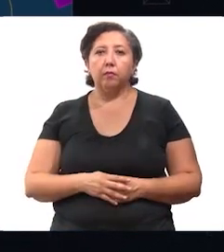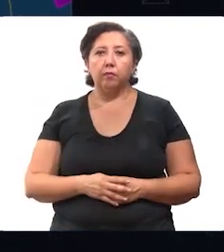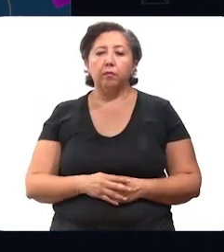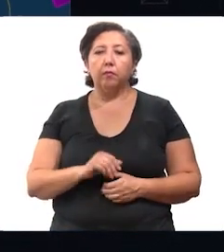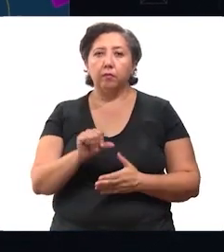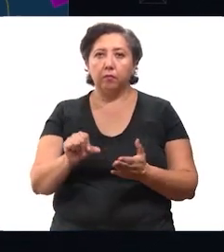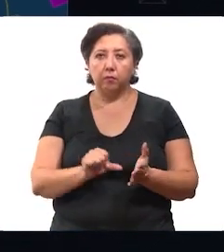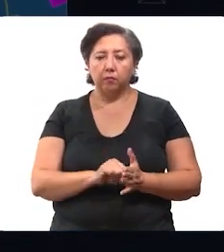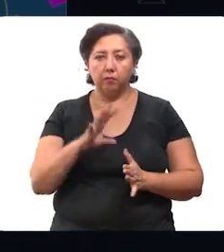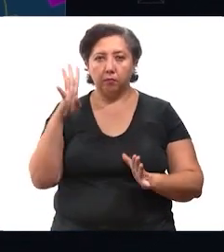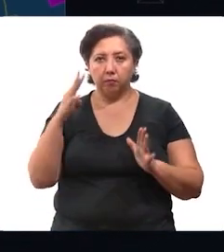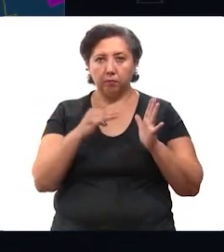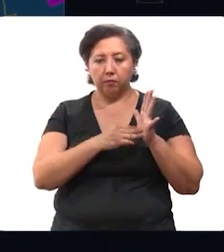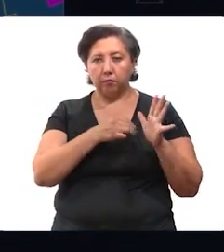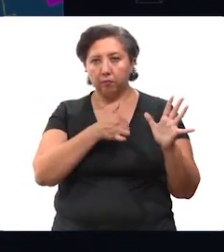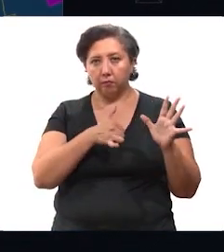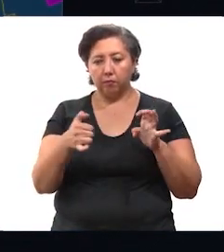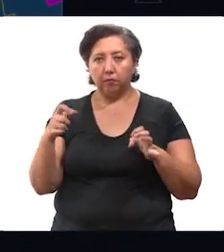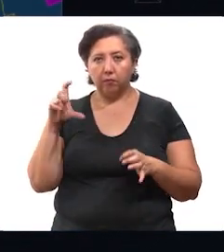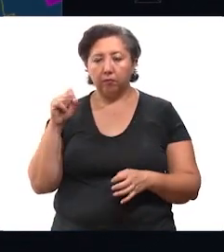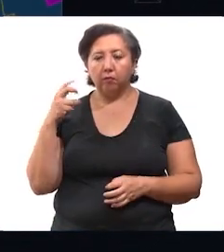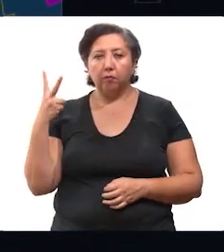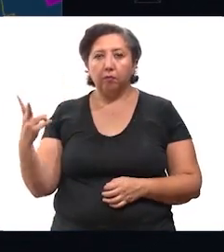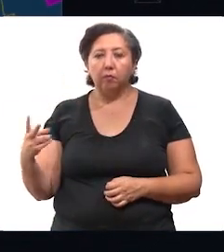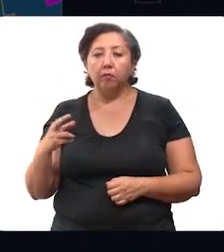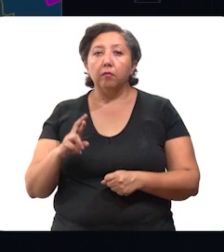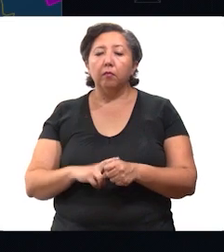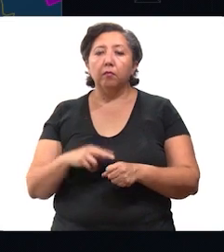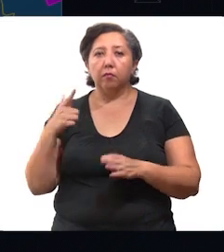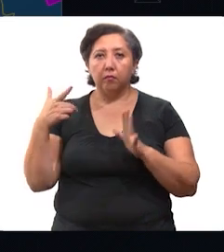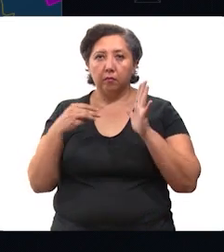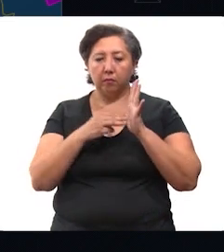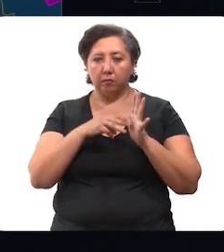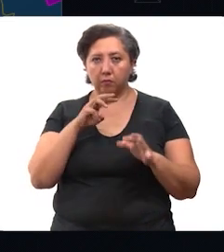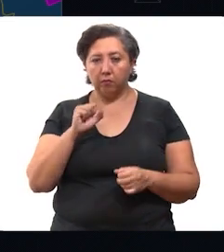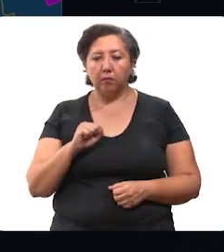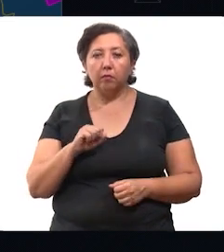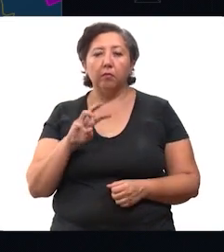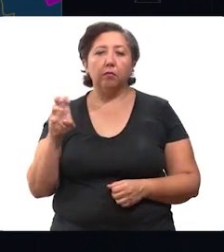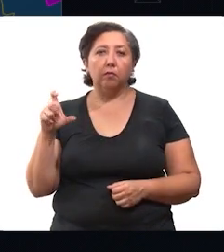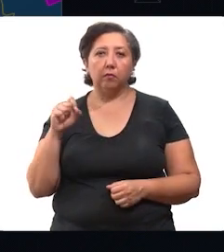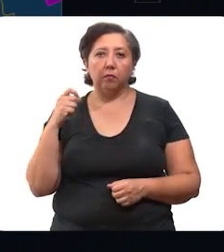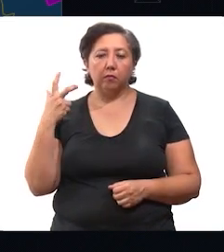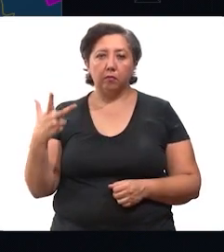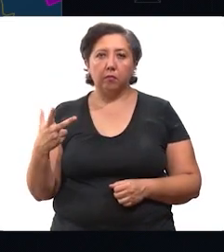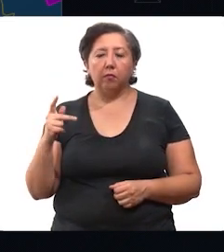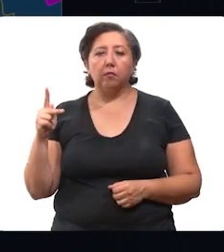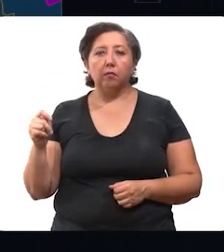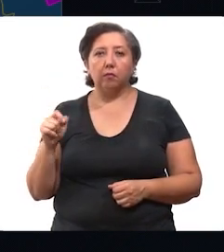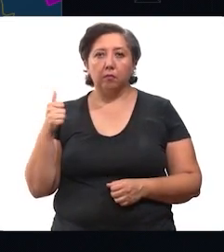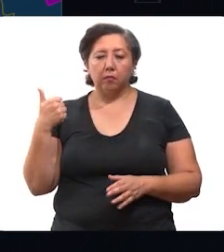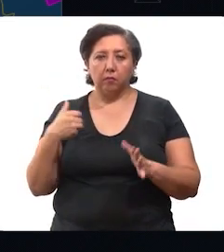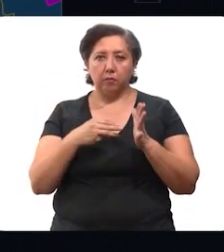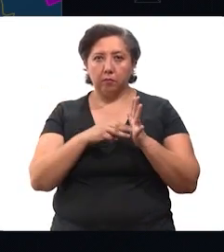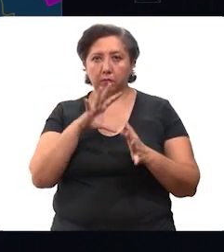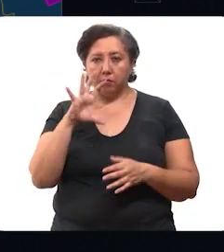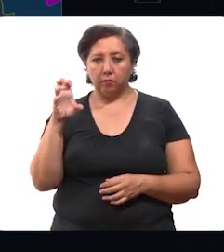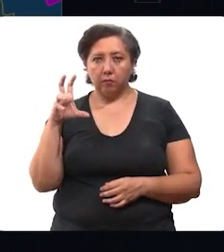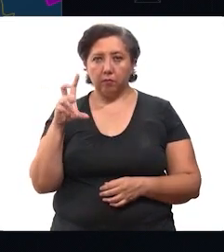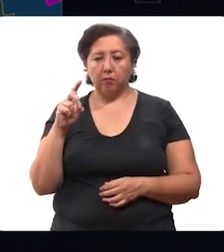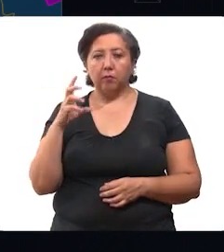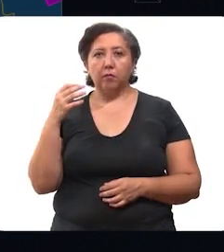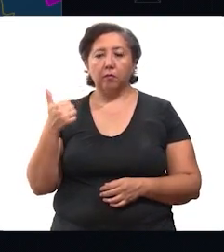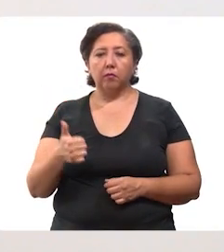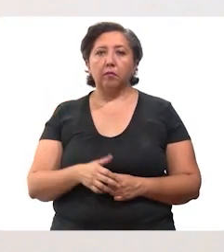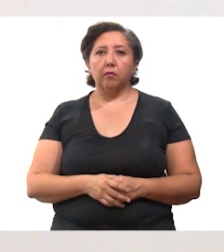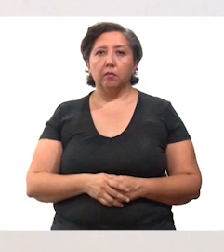en la zona centro, 4,622, en la zona sur, 7,328 y en la zona poniente, 11,536.